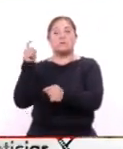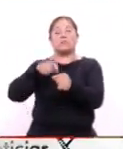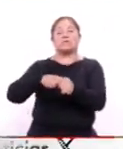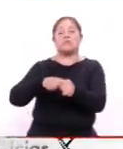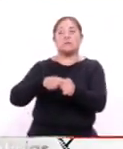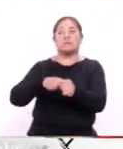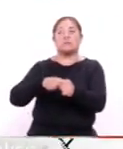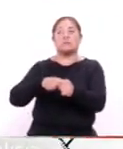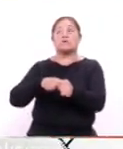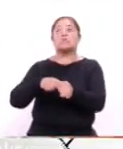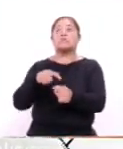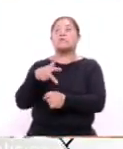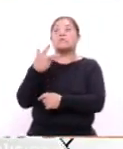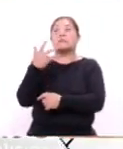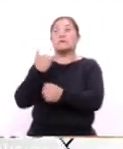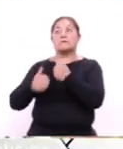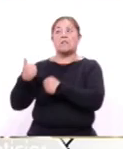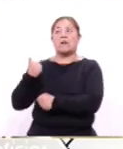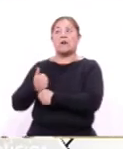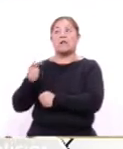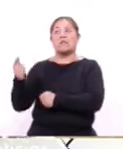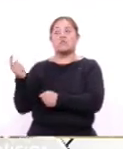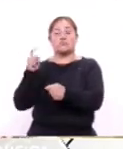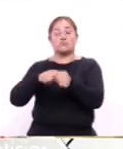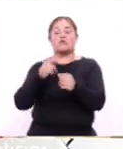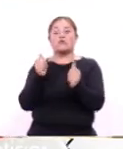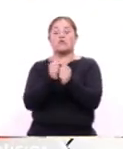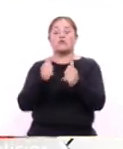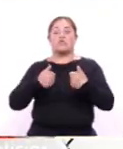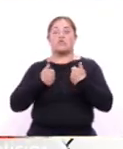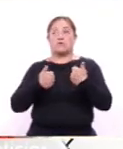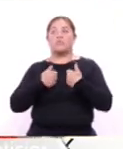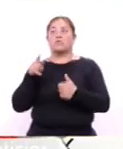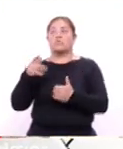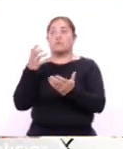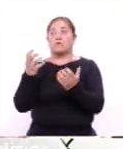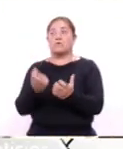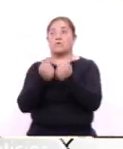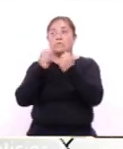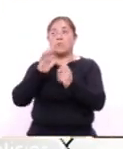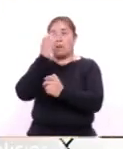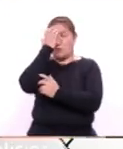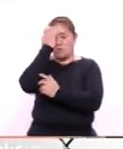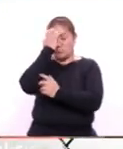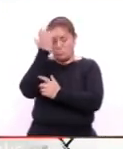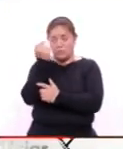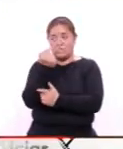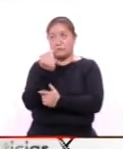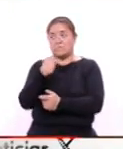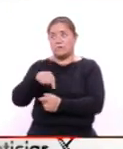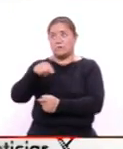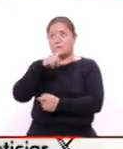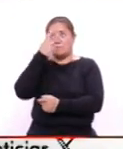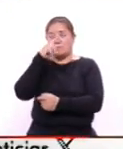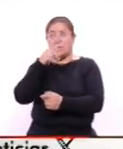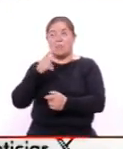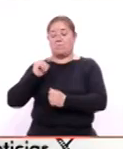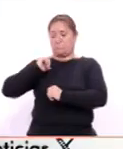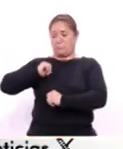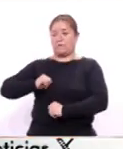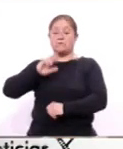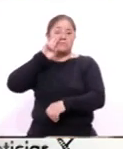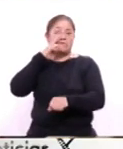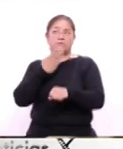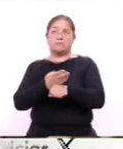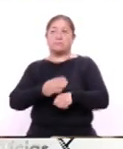Mexicana desde hace 13 años a través del área de juventud y ha logrado adquirir los conocimientos necesarios para asumir mayores responsabilidades